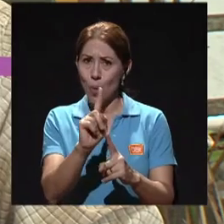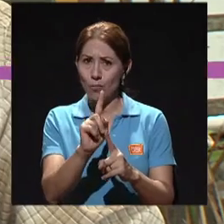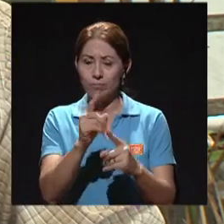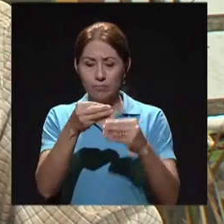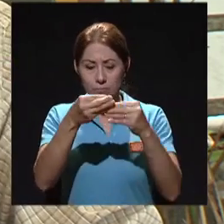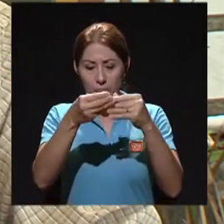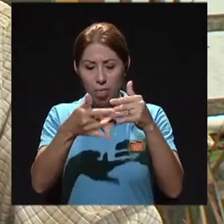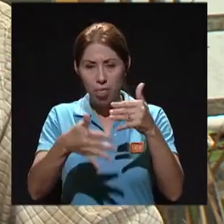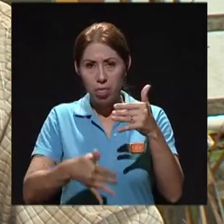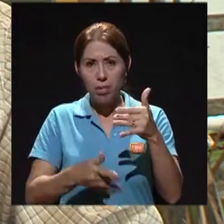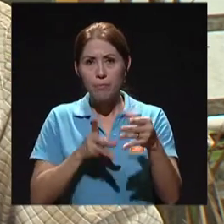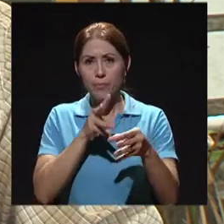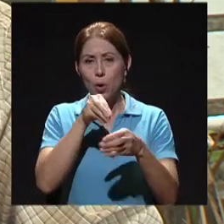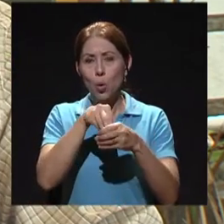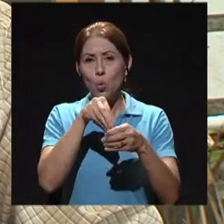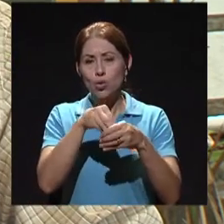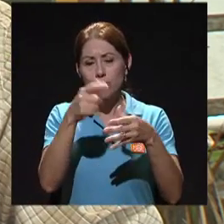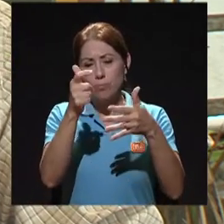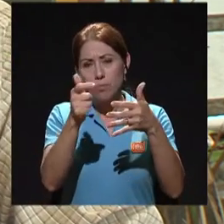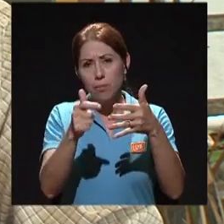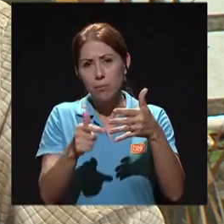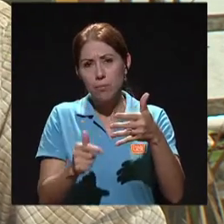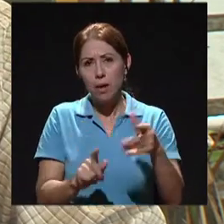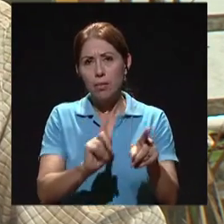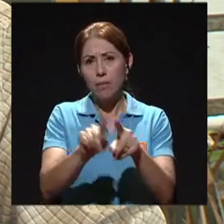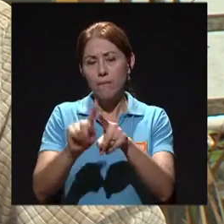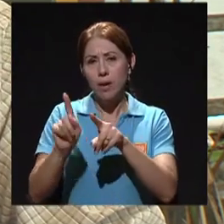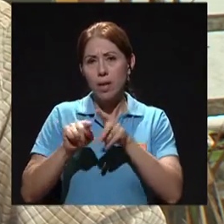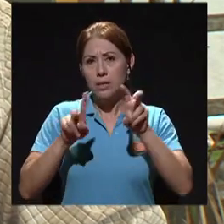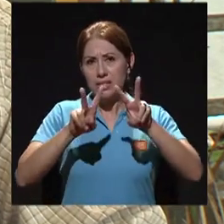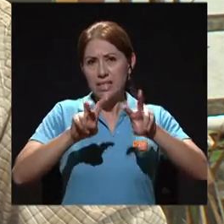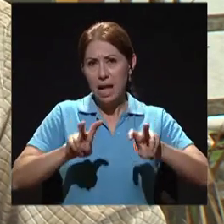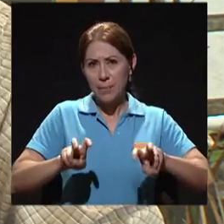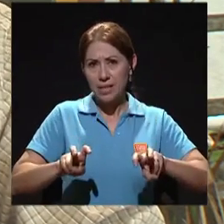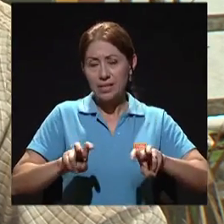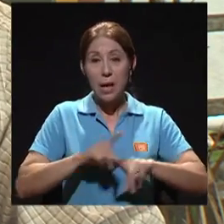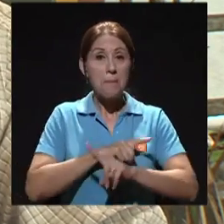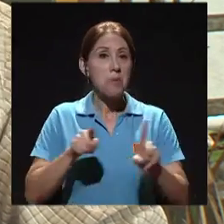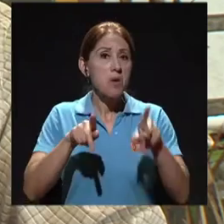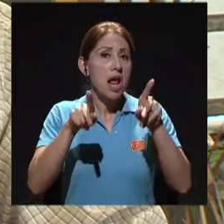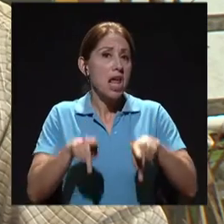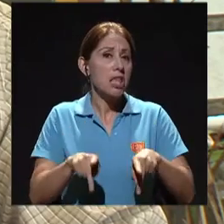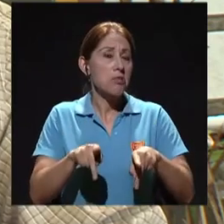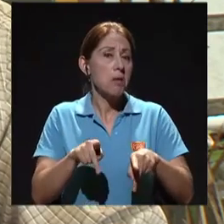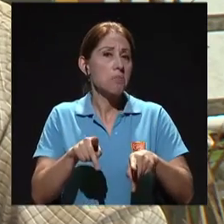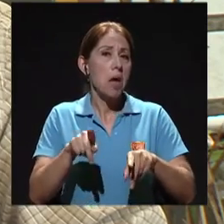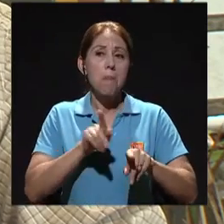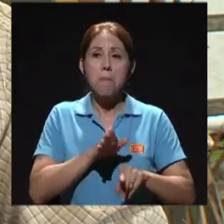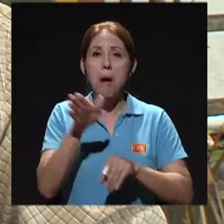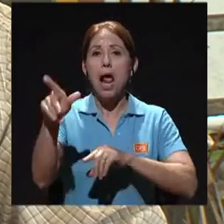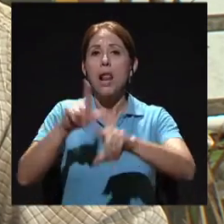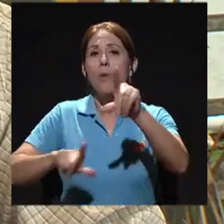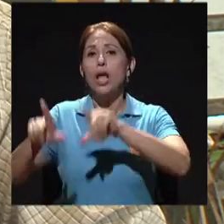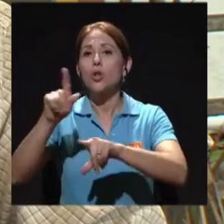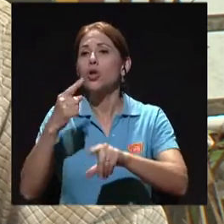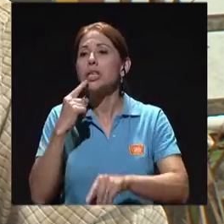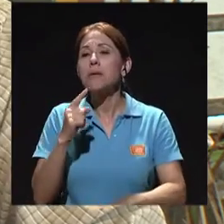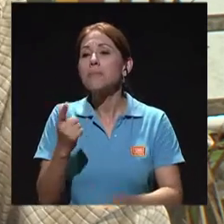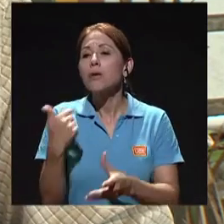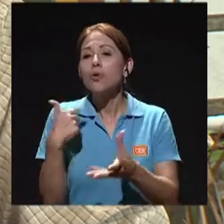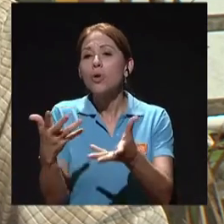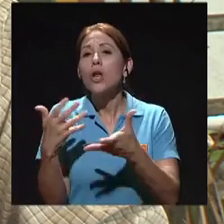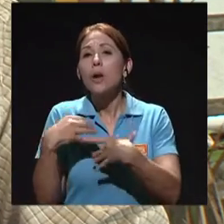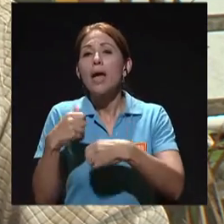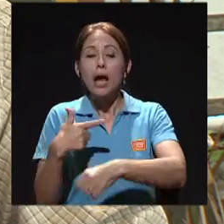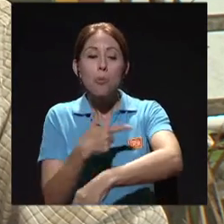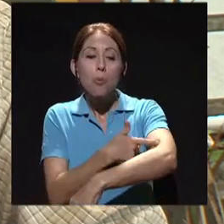Incluye muchos diferentes exámenes y la gente normalmente va a laboratorios y que quiero hacerme un examen de